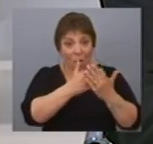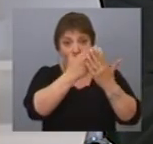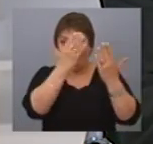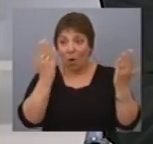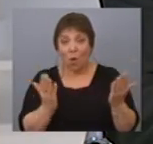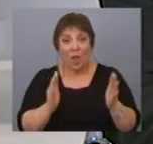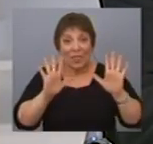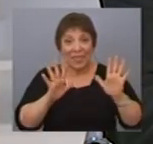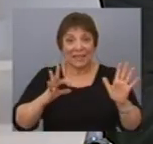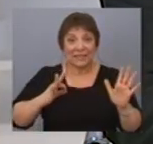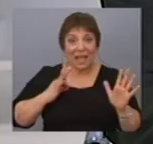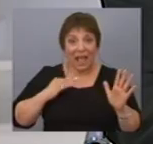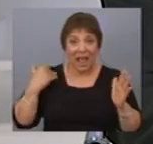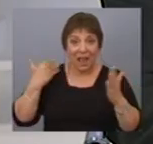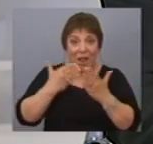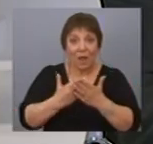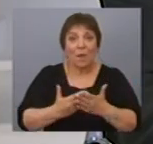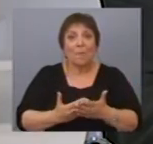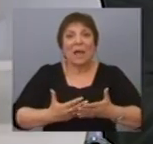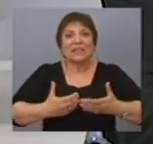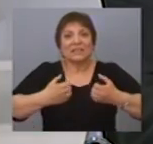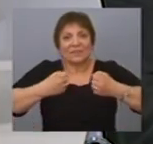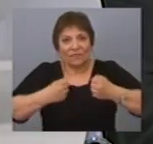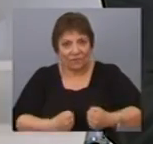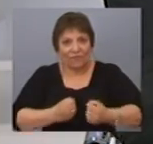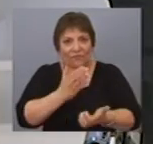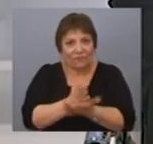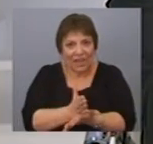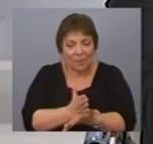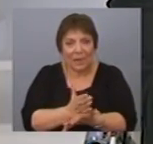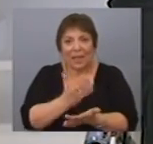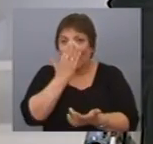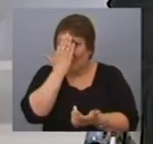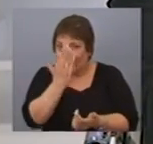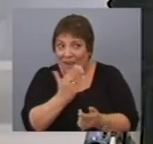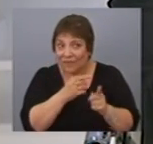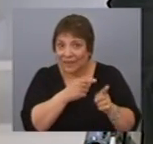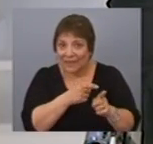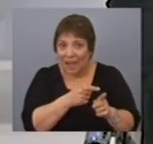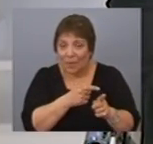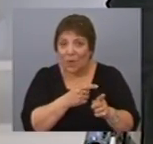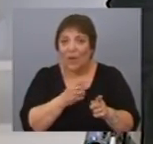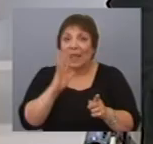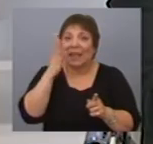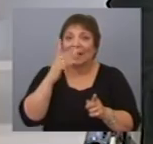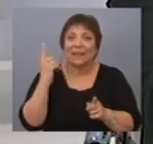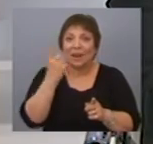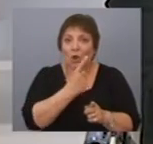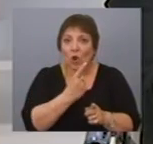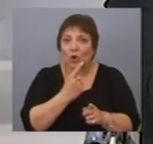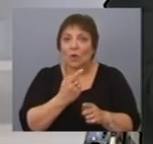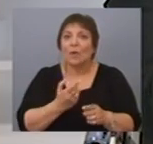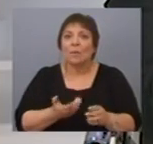década es una consolidación muy importante del Frente Amplio en el interior del país.